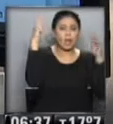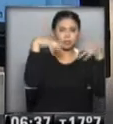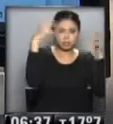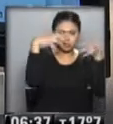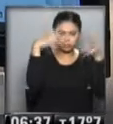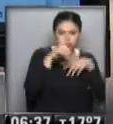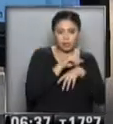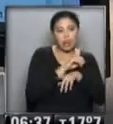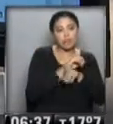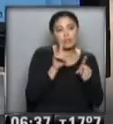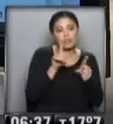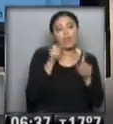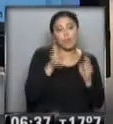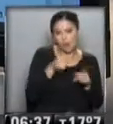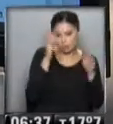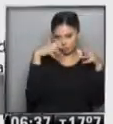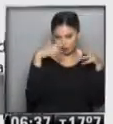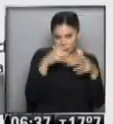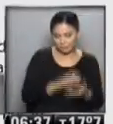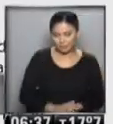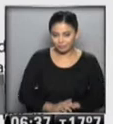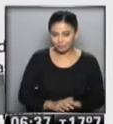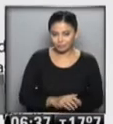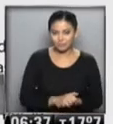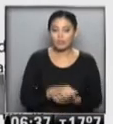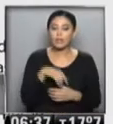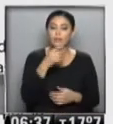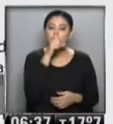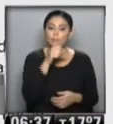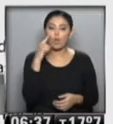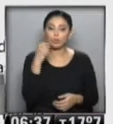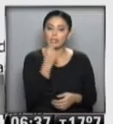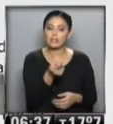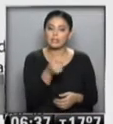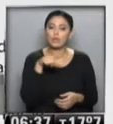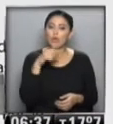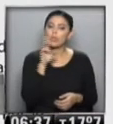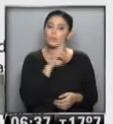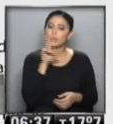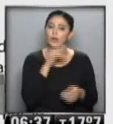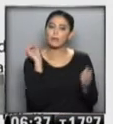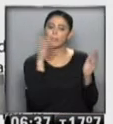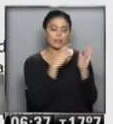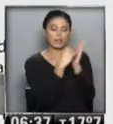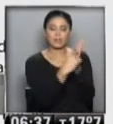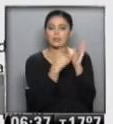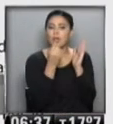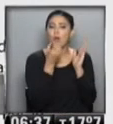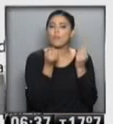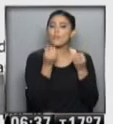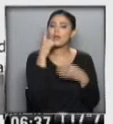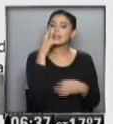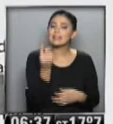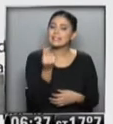poquito tiempo... ...pero el llover va a llover, eh... ...qué pena por las zonas... ...bueno, Irene Banina Riquel... ...buen día Nadia... ...te estamos